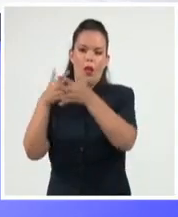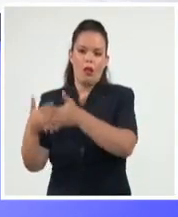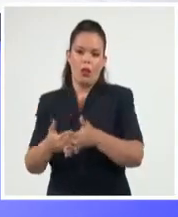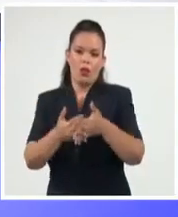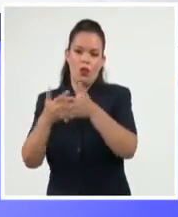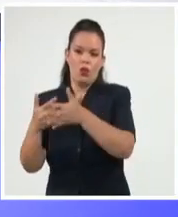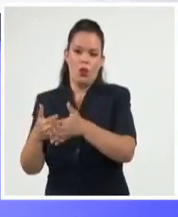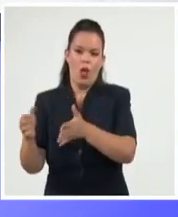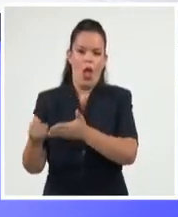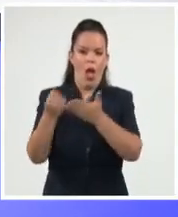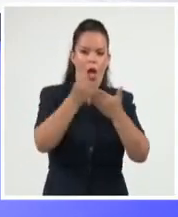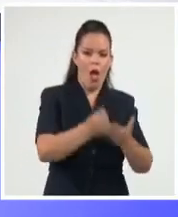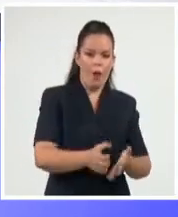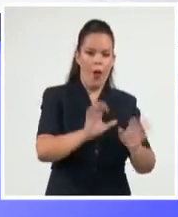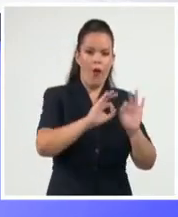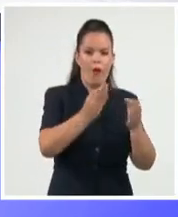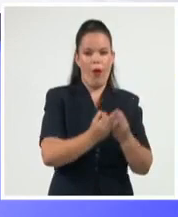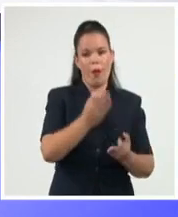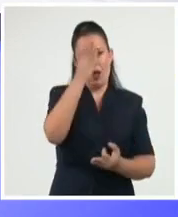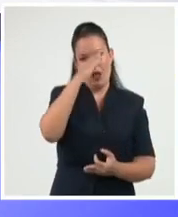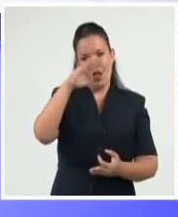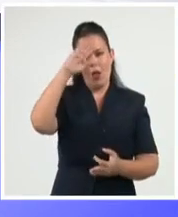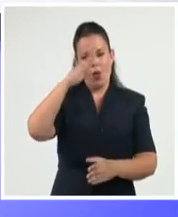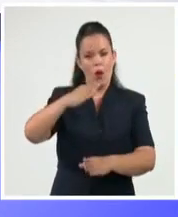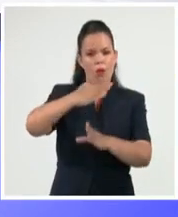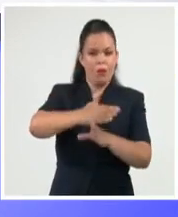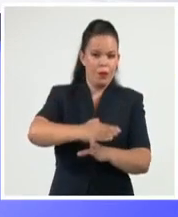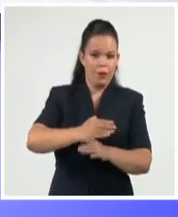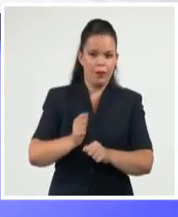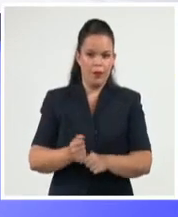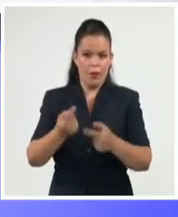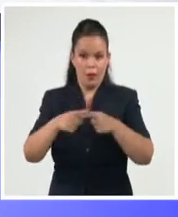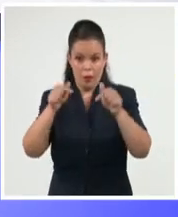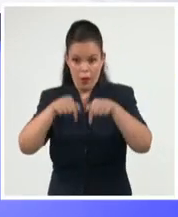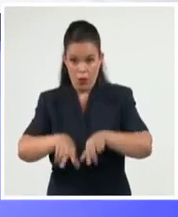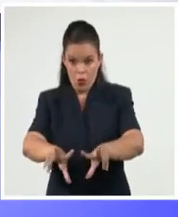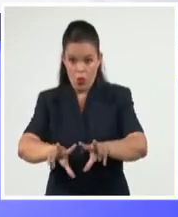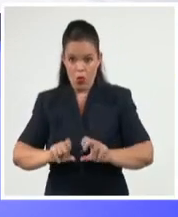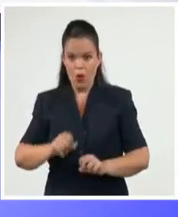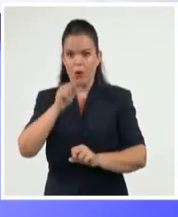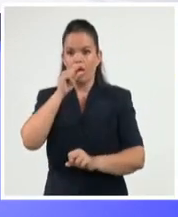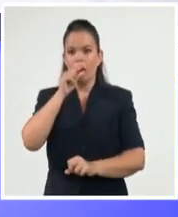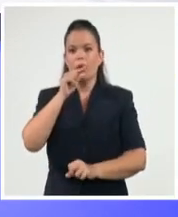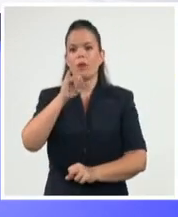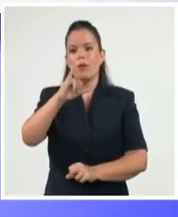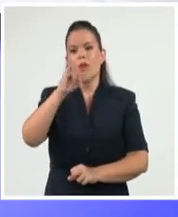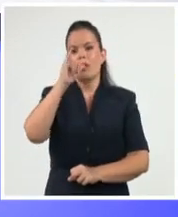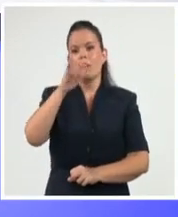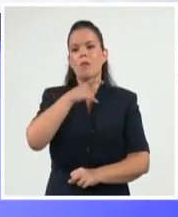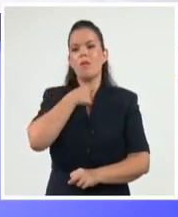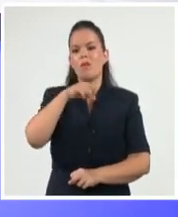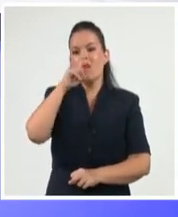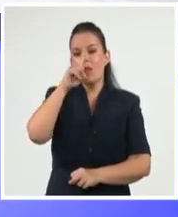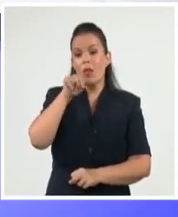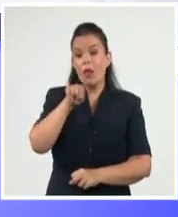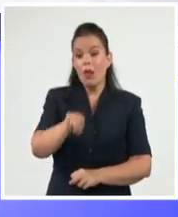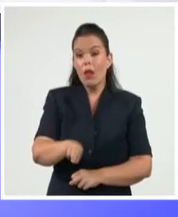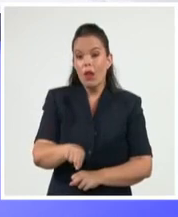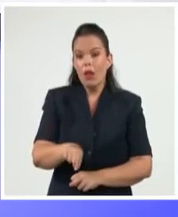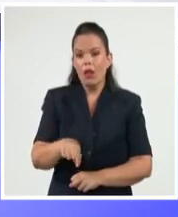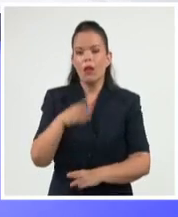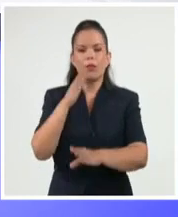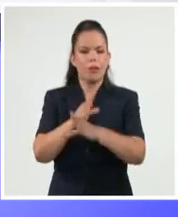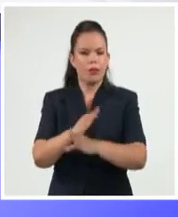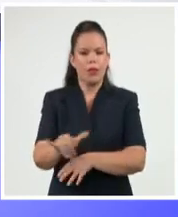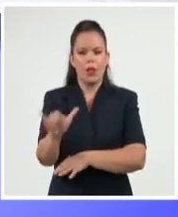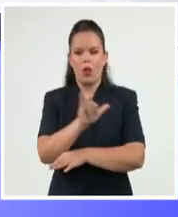no ha derogado la medida y además acusa al gobierno cubano de quedarse con parte de esas remesas. Estos falsos argumentos de la Casa Blanca